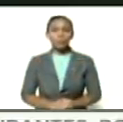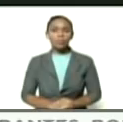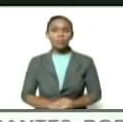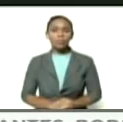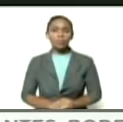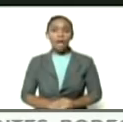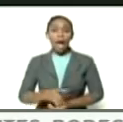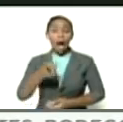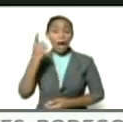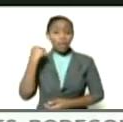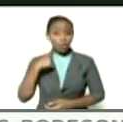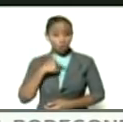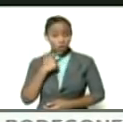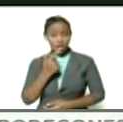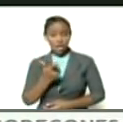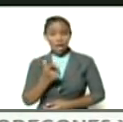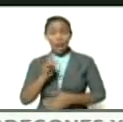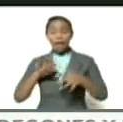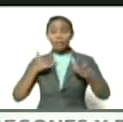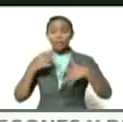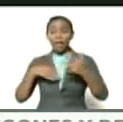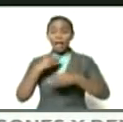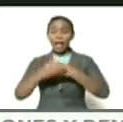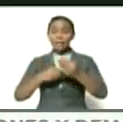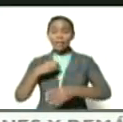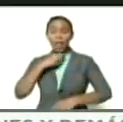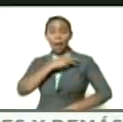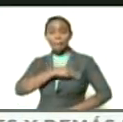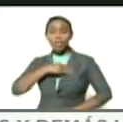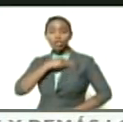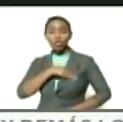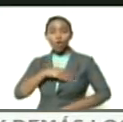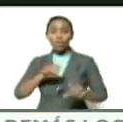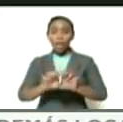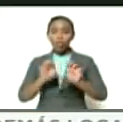ayer lo dije en el acto que tuve de las misiones educativas